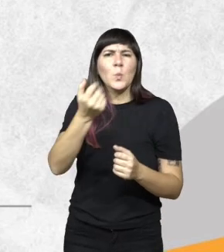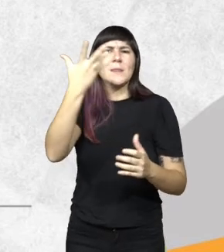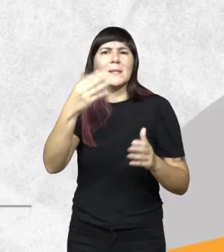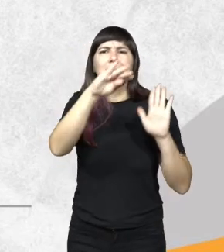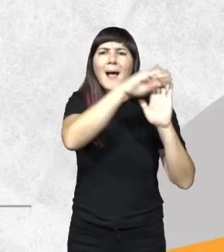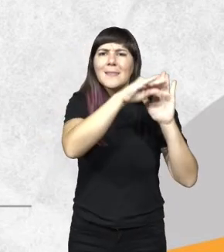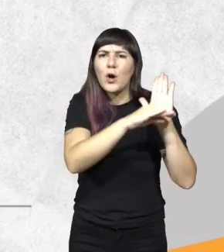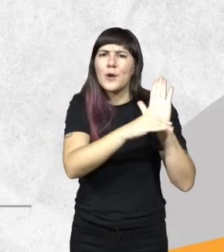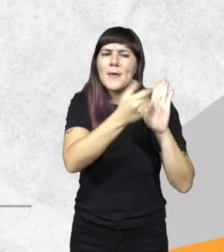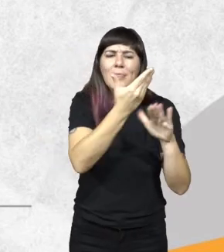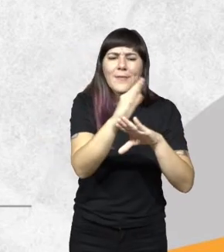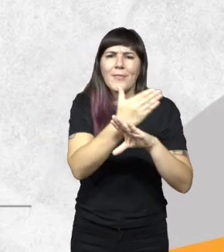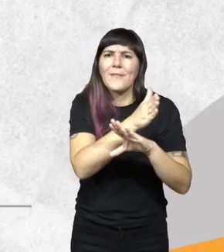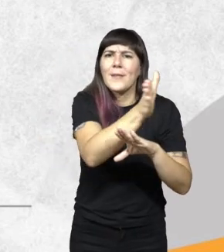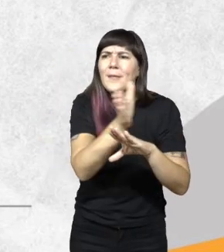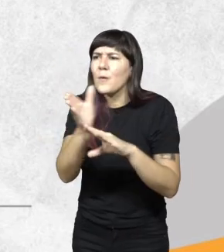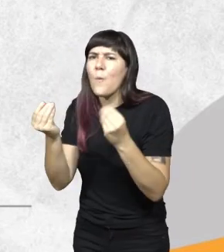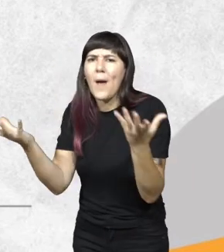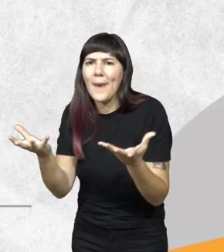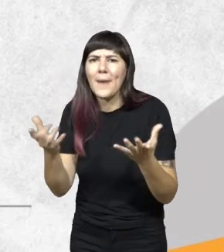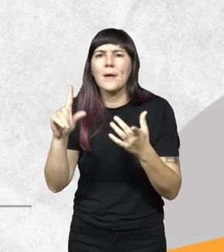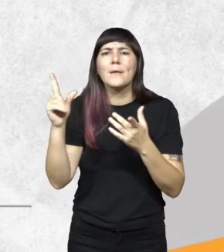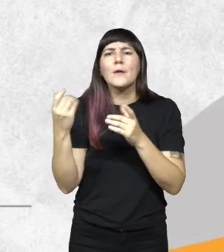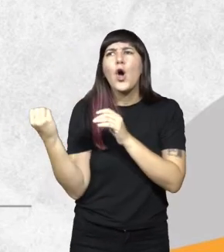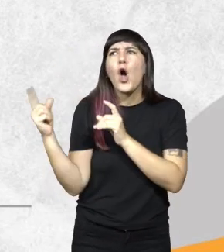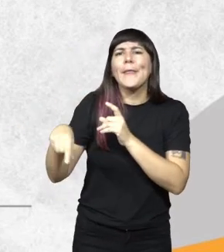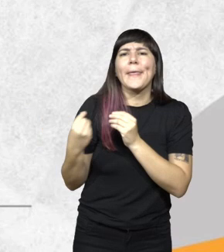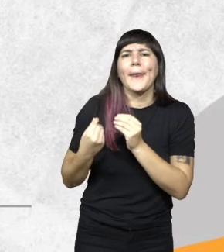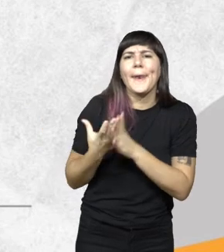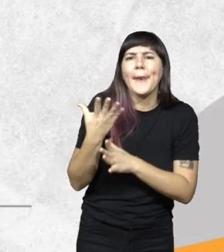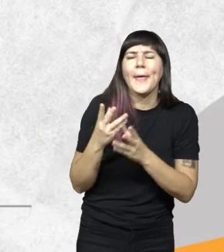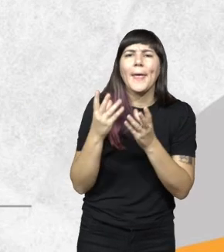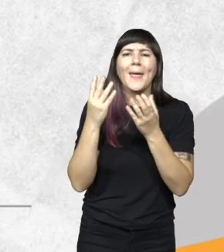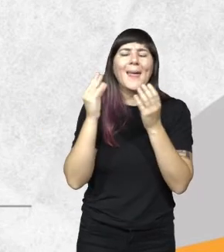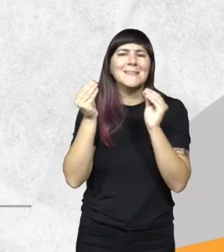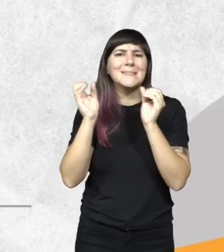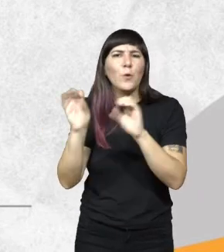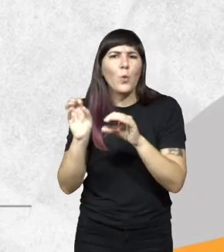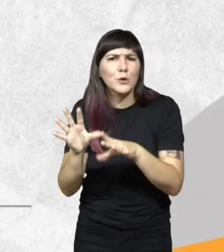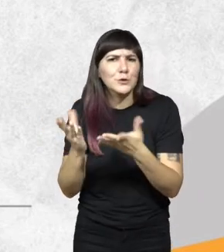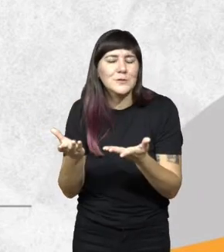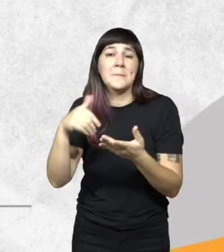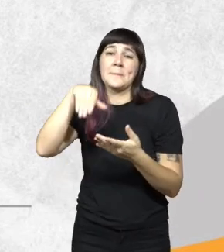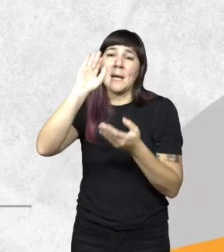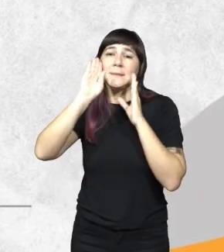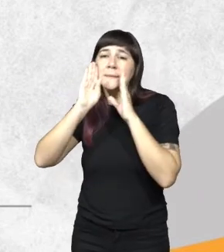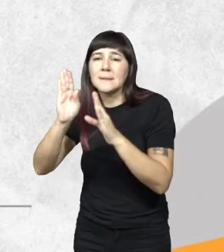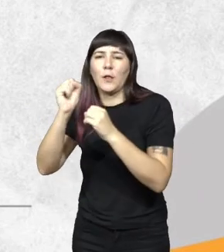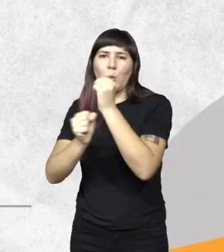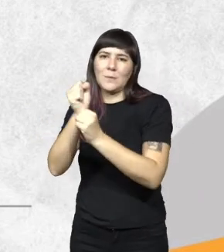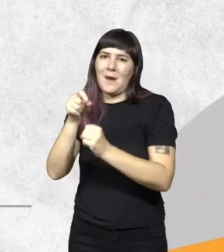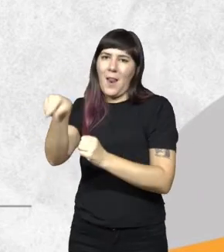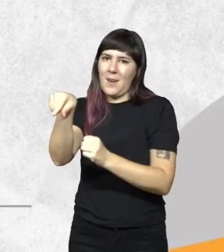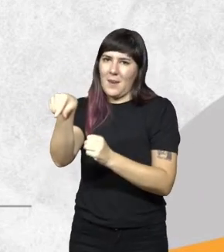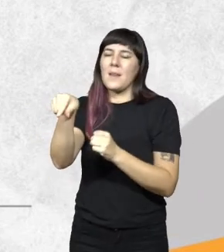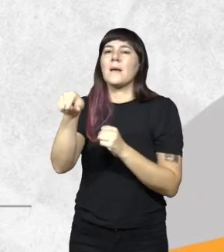categoría, cuál era el origen de los residuos valorizables, fíjense que fundamentalmente el sector industrial y a su vez